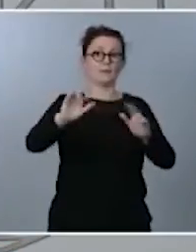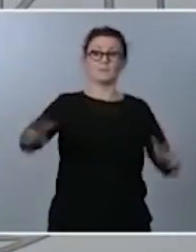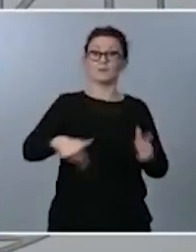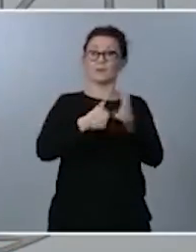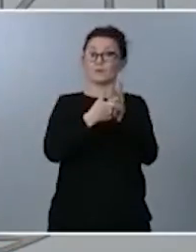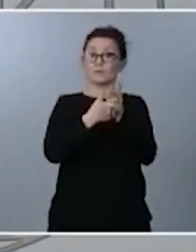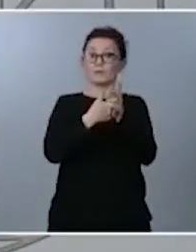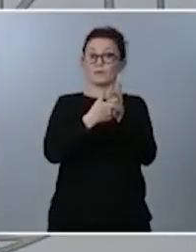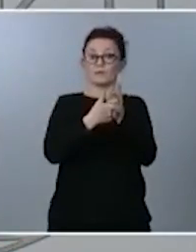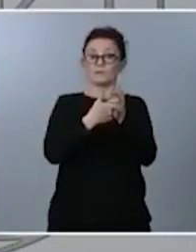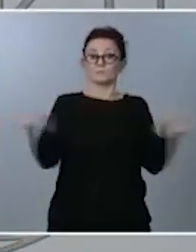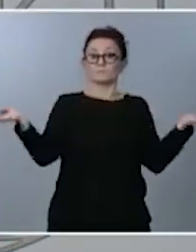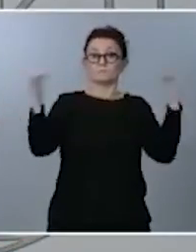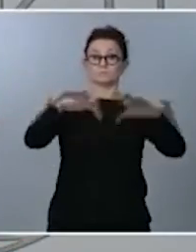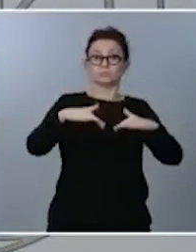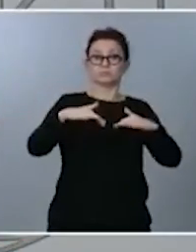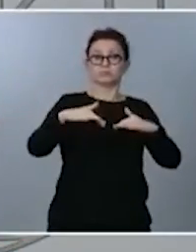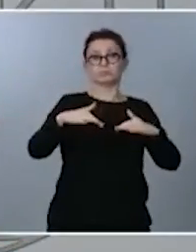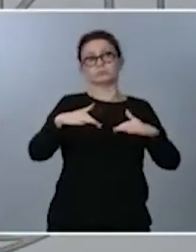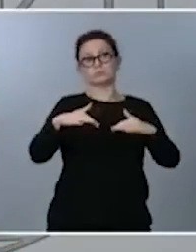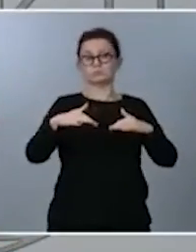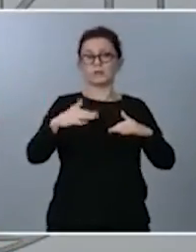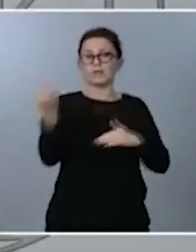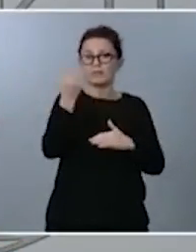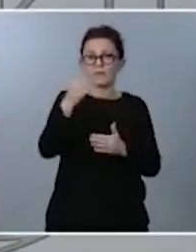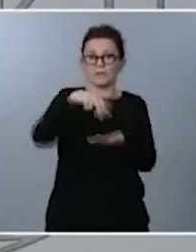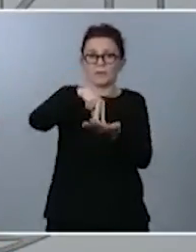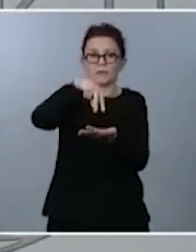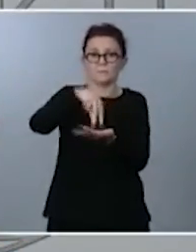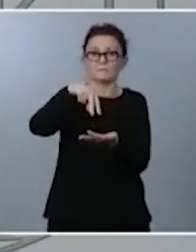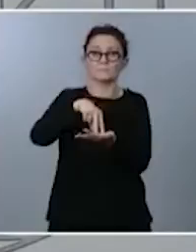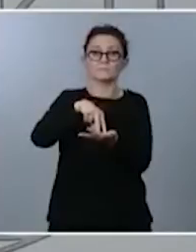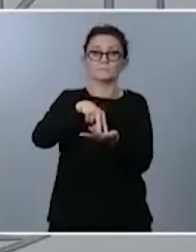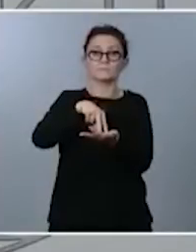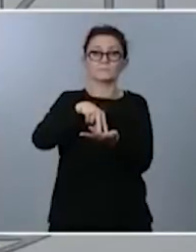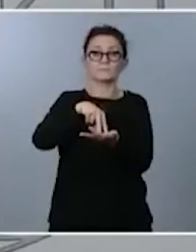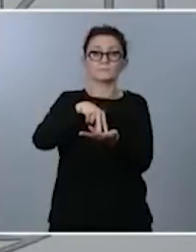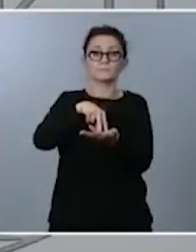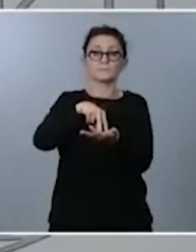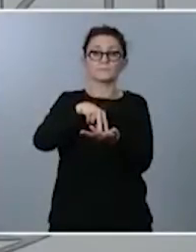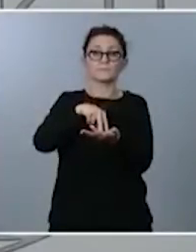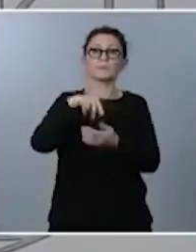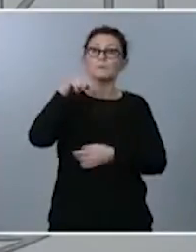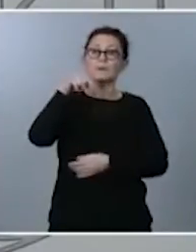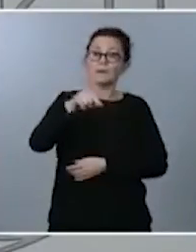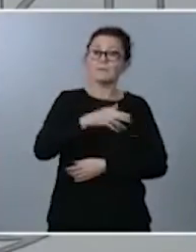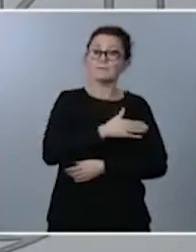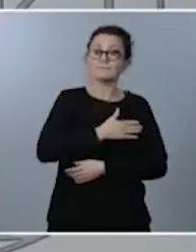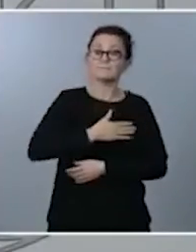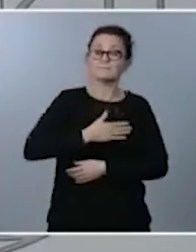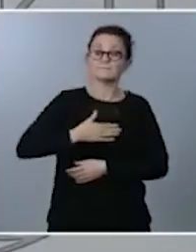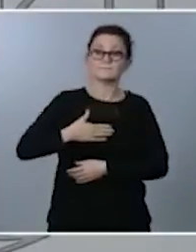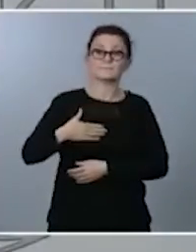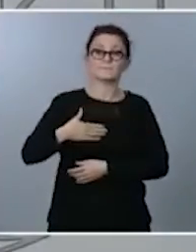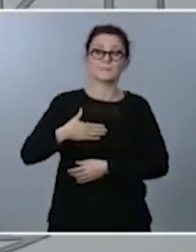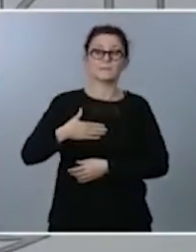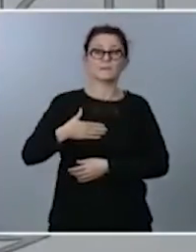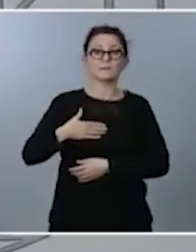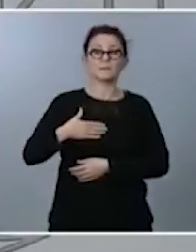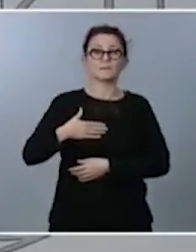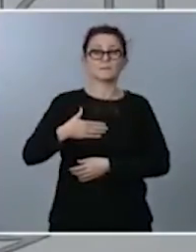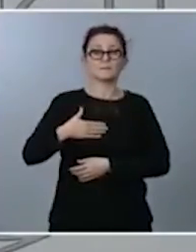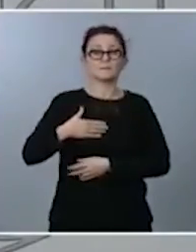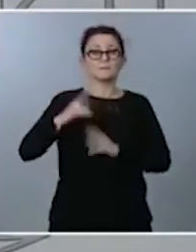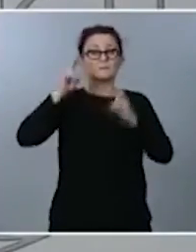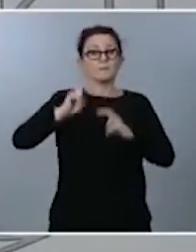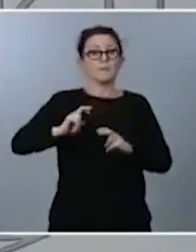obligada presencia, en donde lo que pretendemos es alinearnos, sobre todo en algo tan importante como el sector